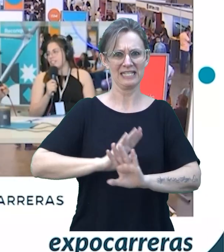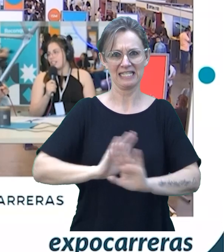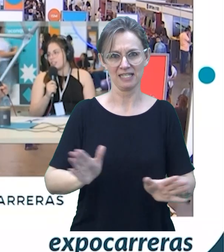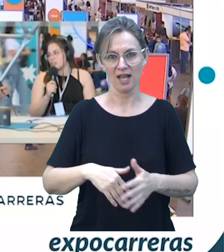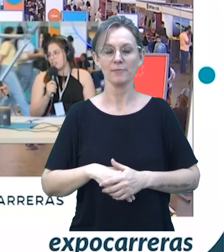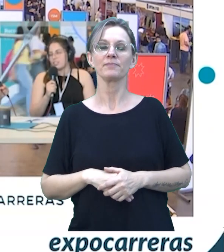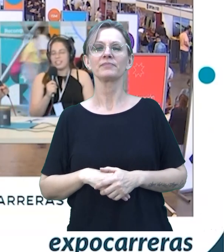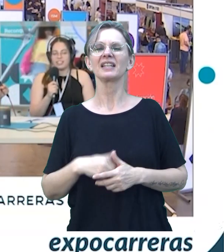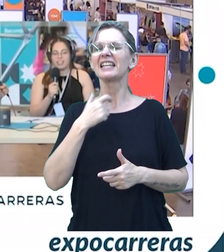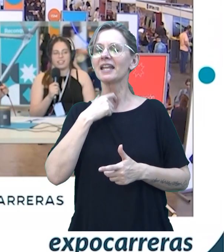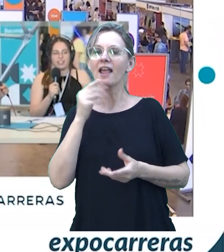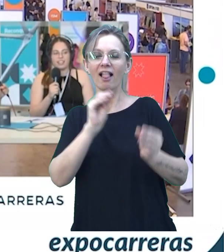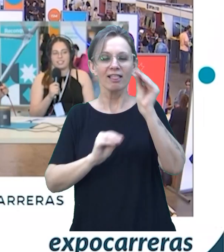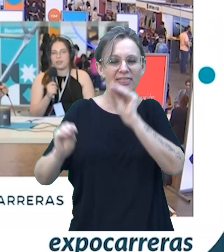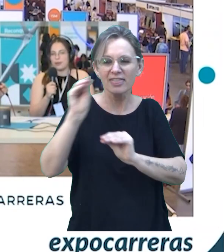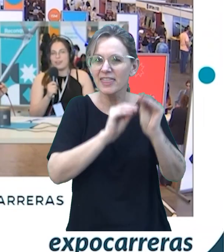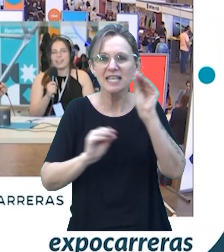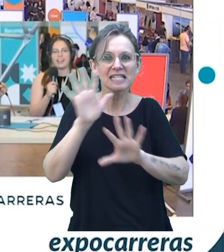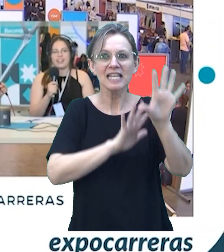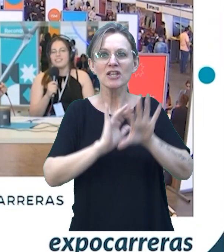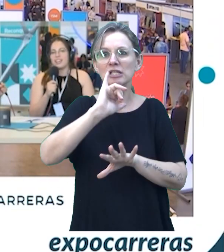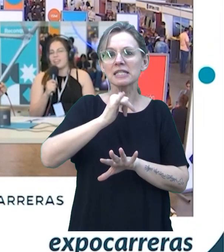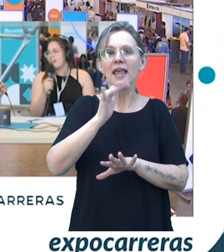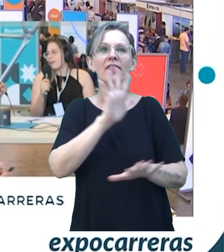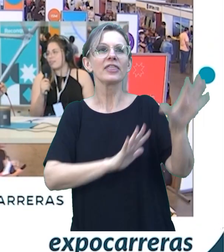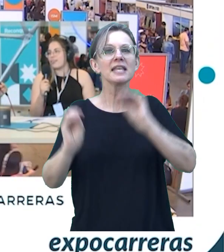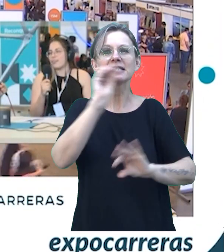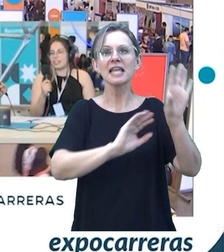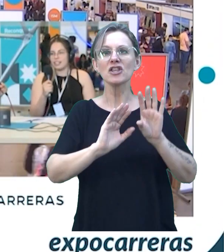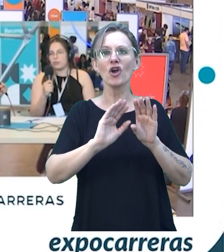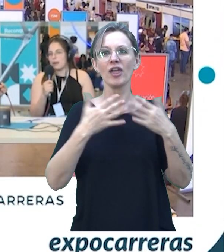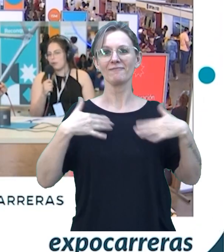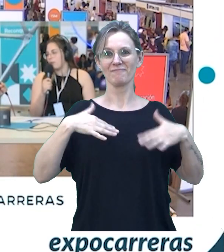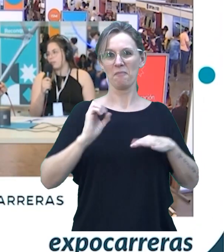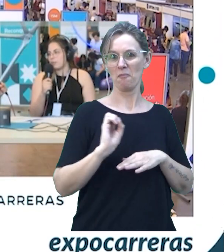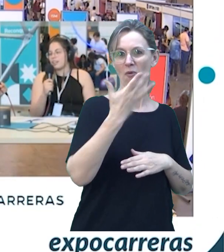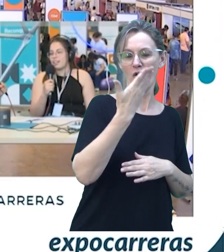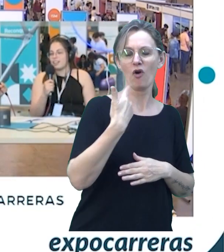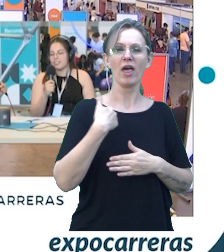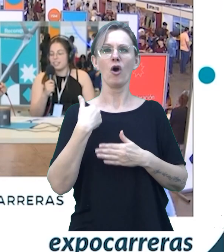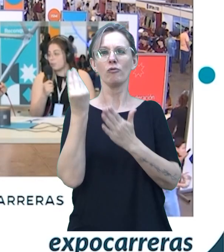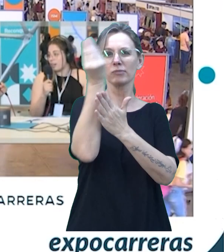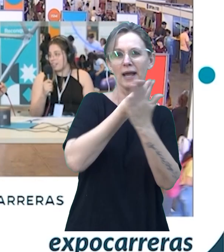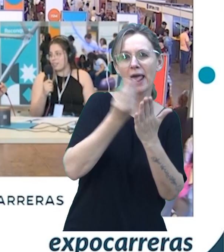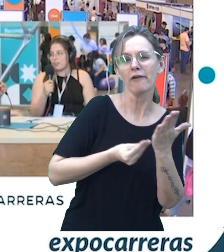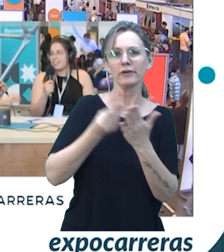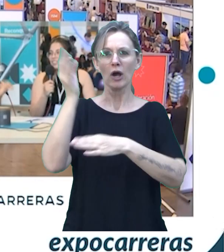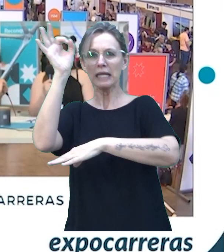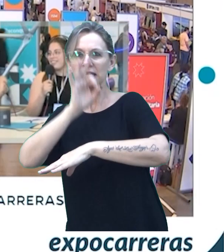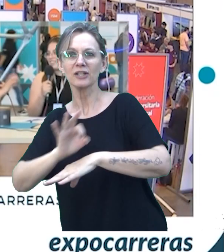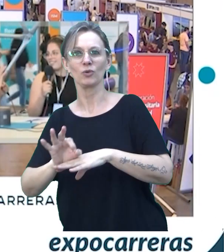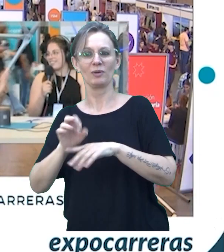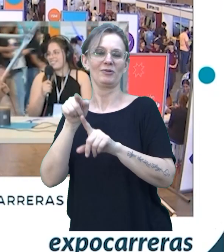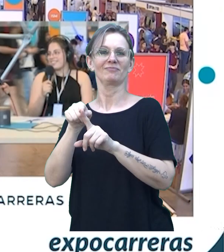algo de diseño sí o sí, entre diseño de moda, gráfico o arquitectura, pero me terminé decidiendo por arquitectura.